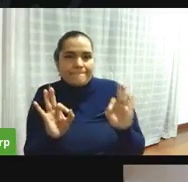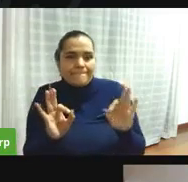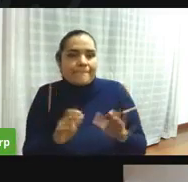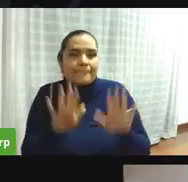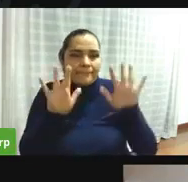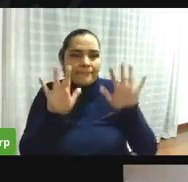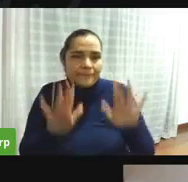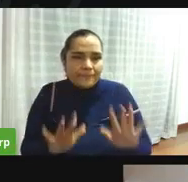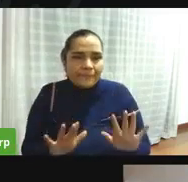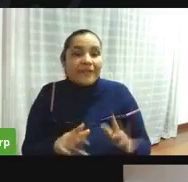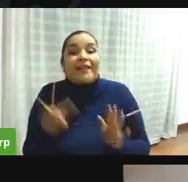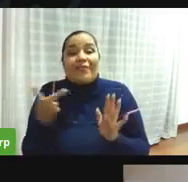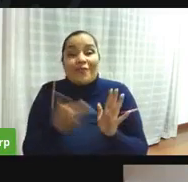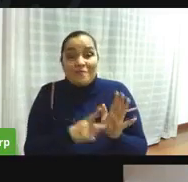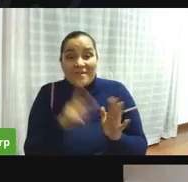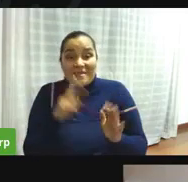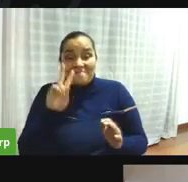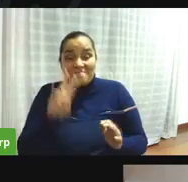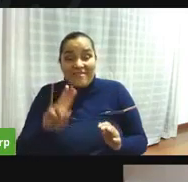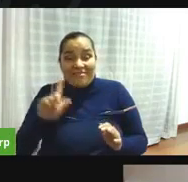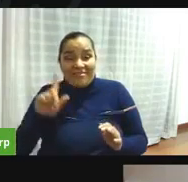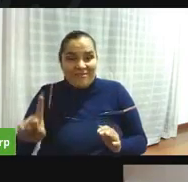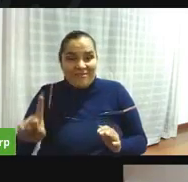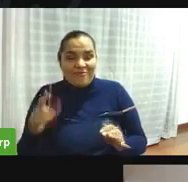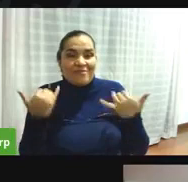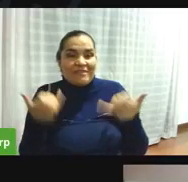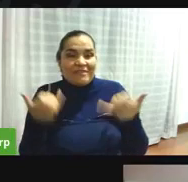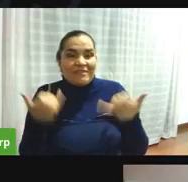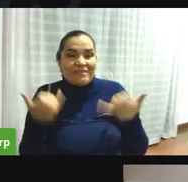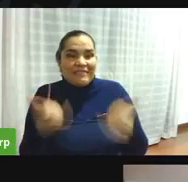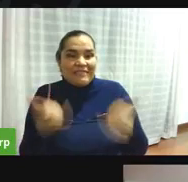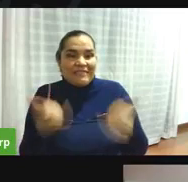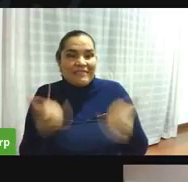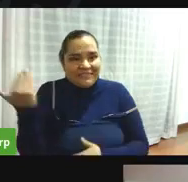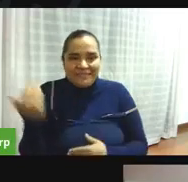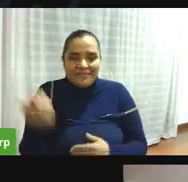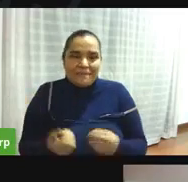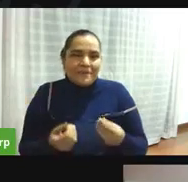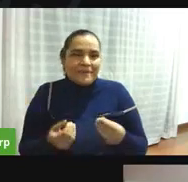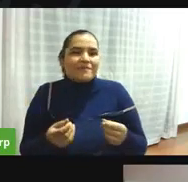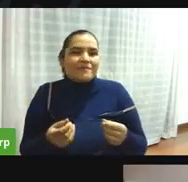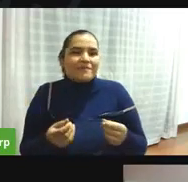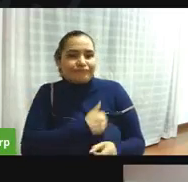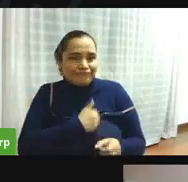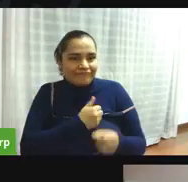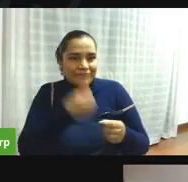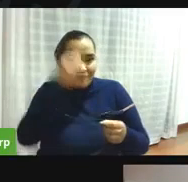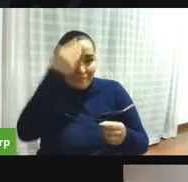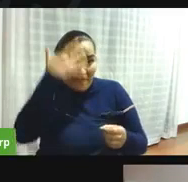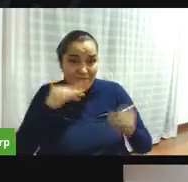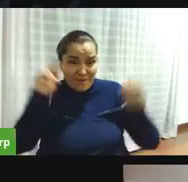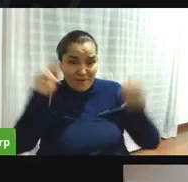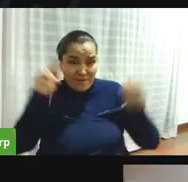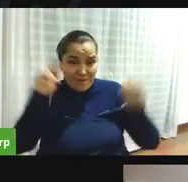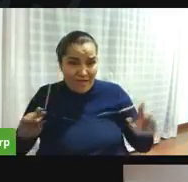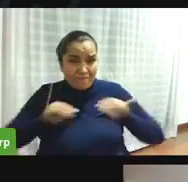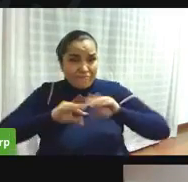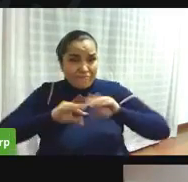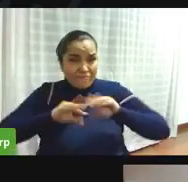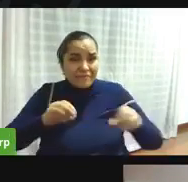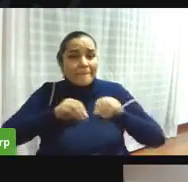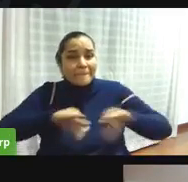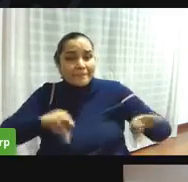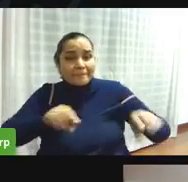preparados a partir de este momento así que sigan nuestras redes sociales compartan este facebook live para que las personas empiecen a